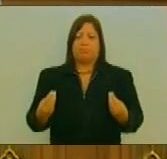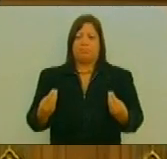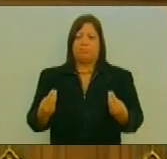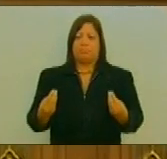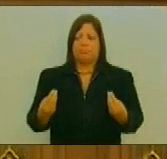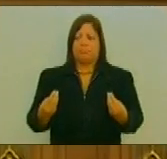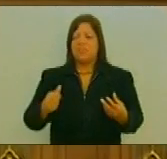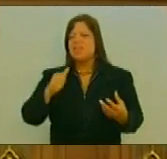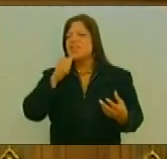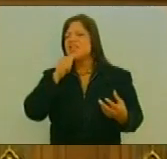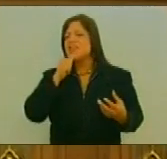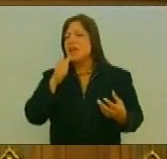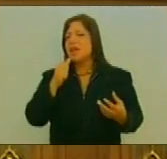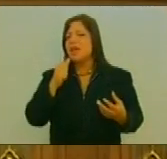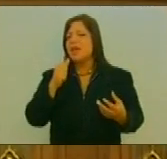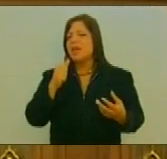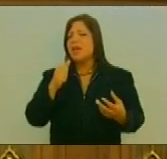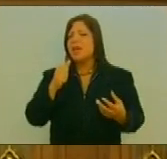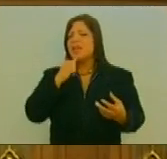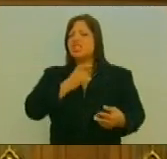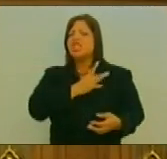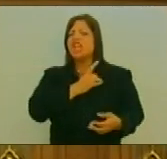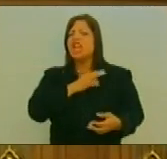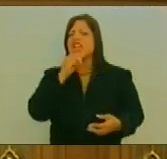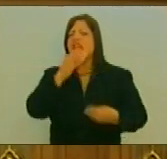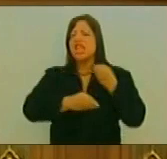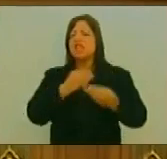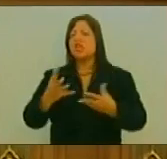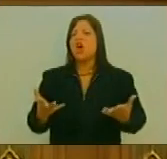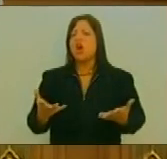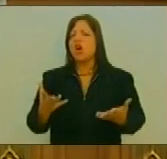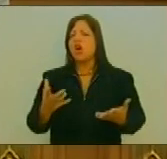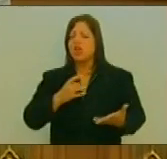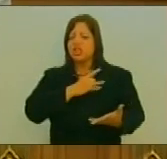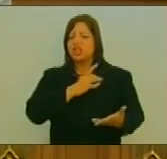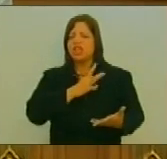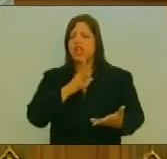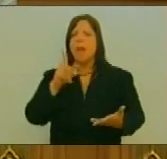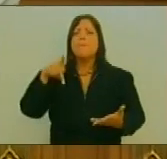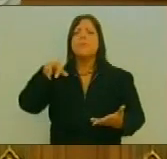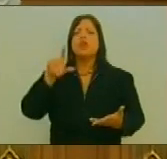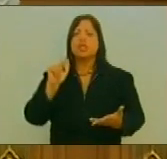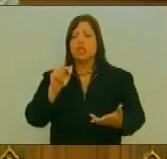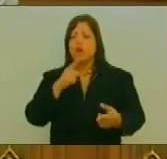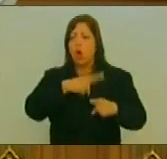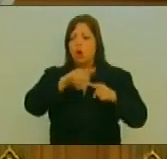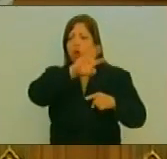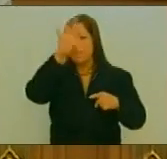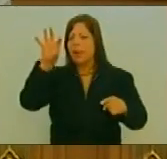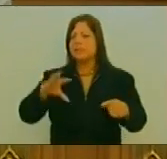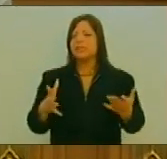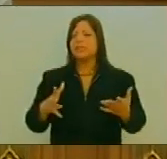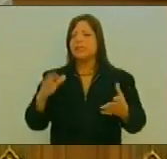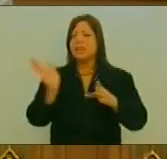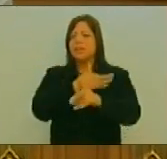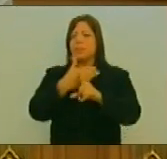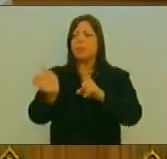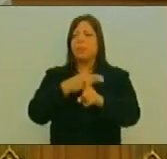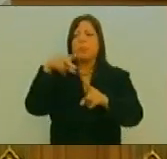¿Quién soportó A Pinochet? A Videla A Chapita Trujillo A Sumosa